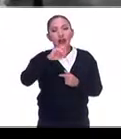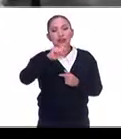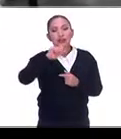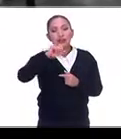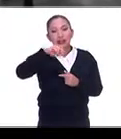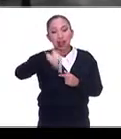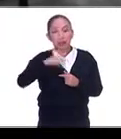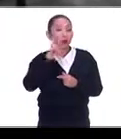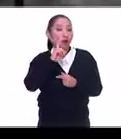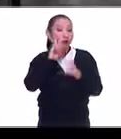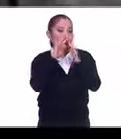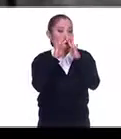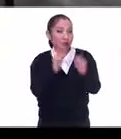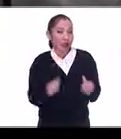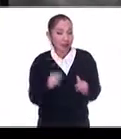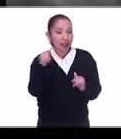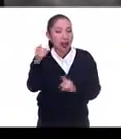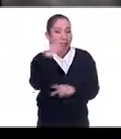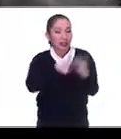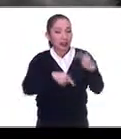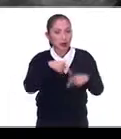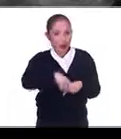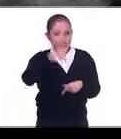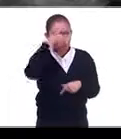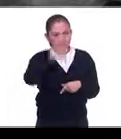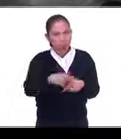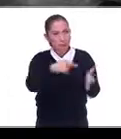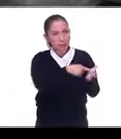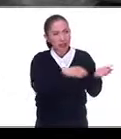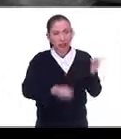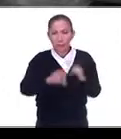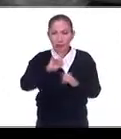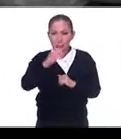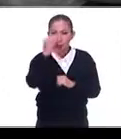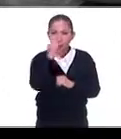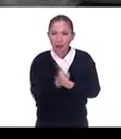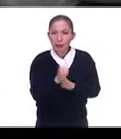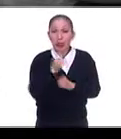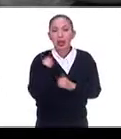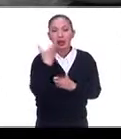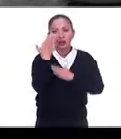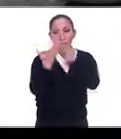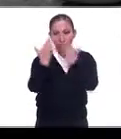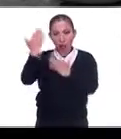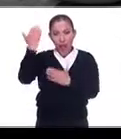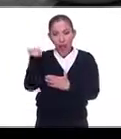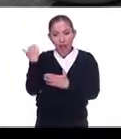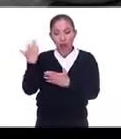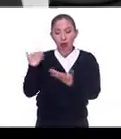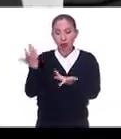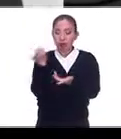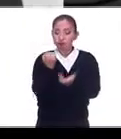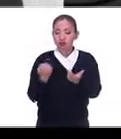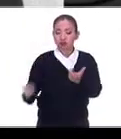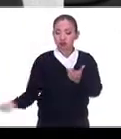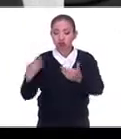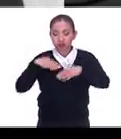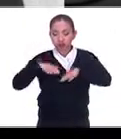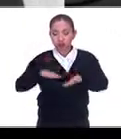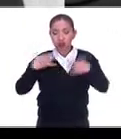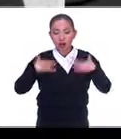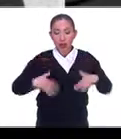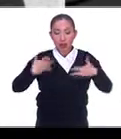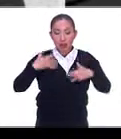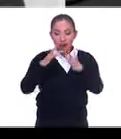francesa que llegó a México en 1929, había estudiado alta costura en Francia,